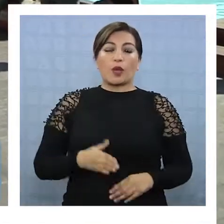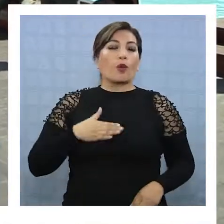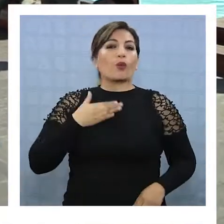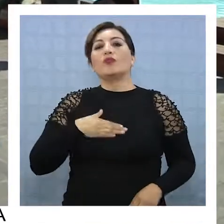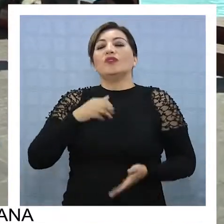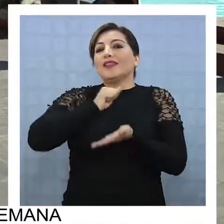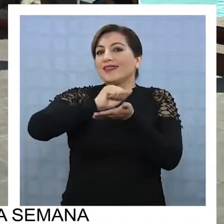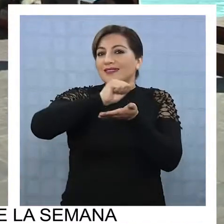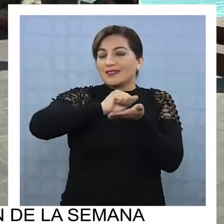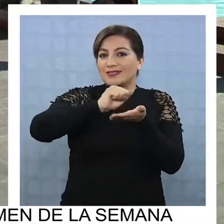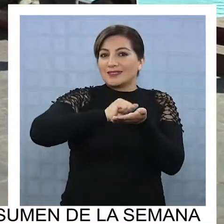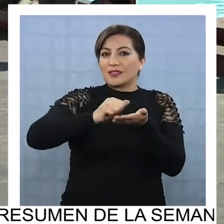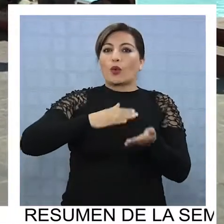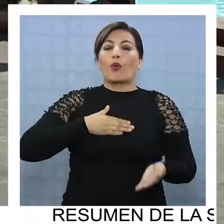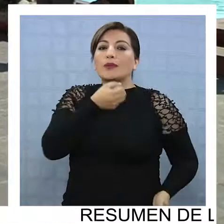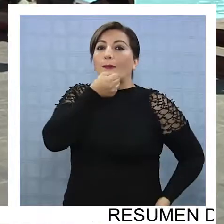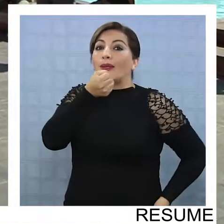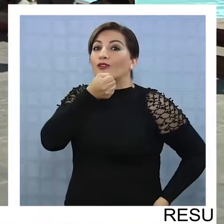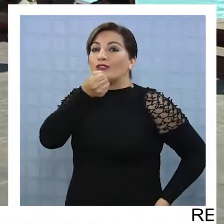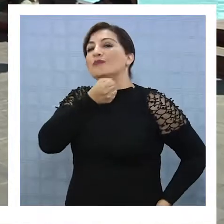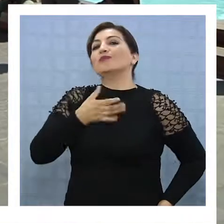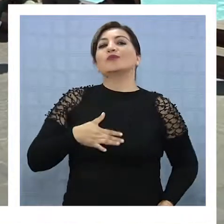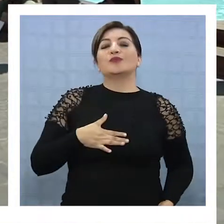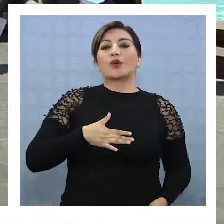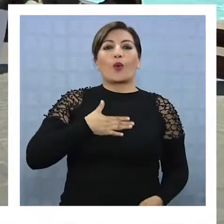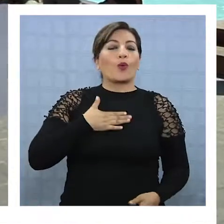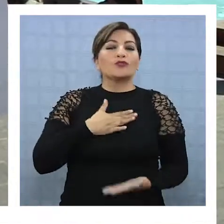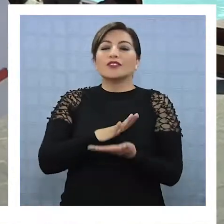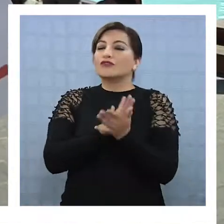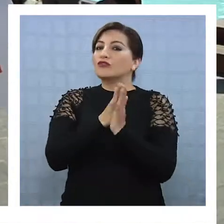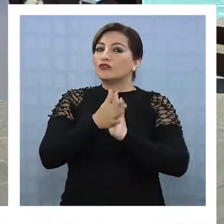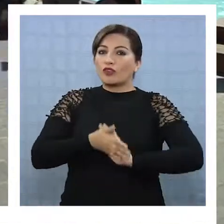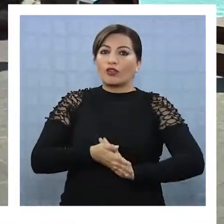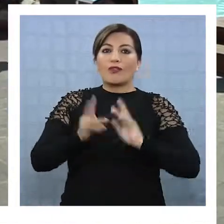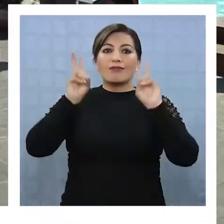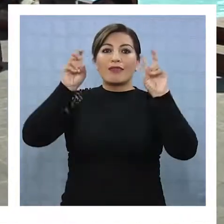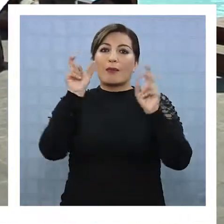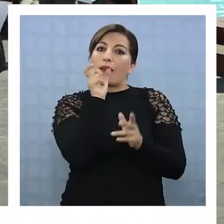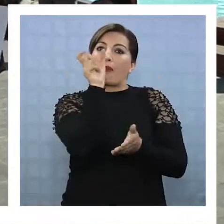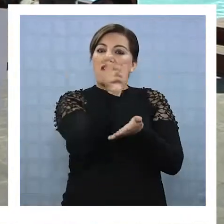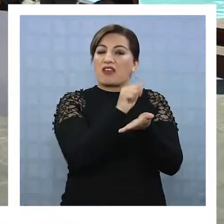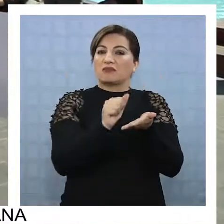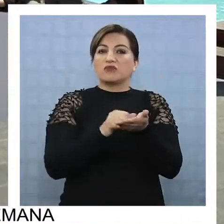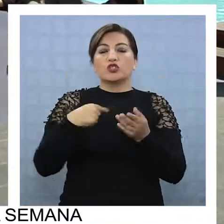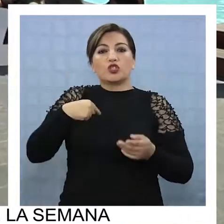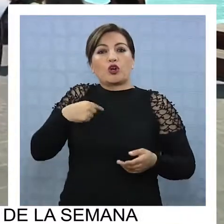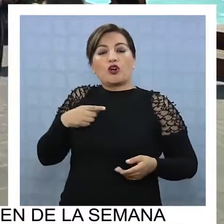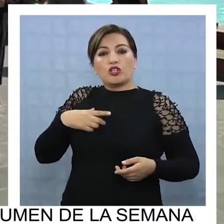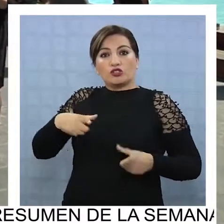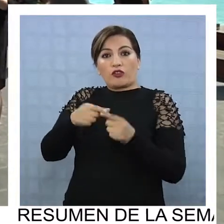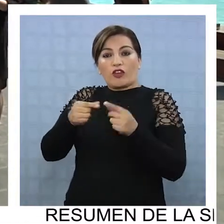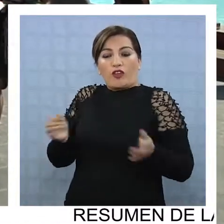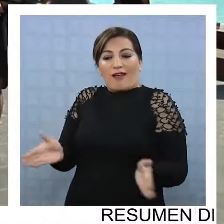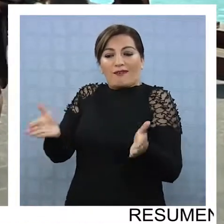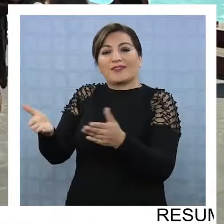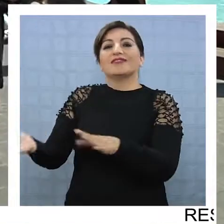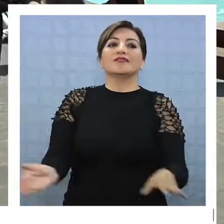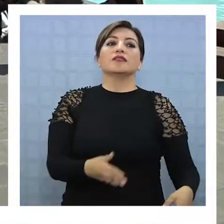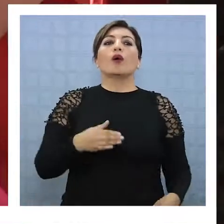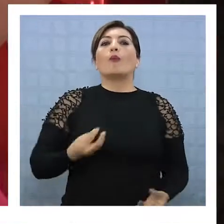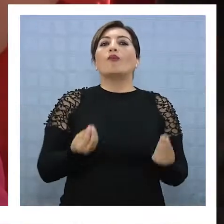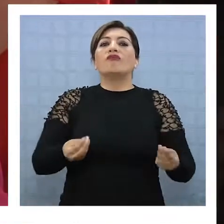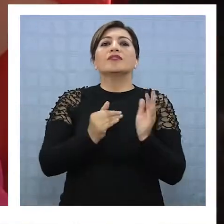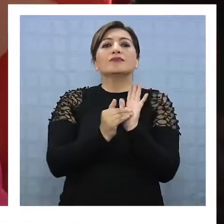su talento, le gusta la literatura, le gusta el periodismo, gusta todo lo relacionado con las letras, que motivándolo a él